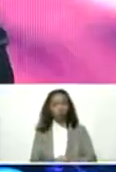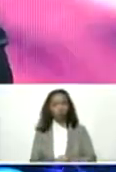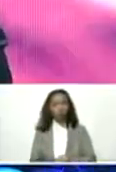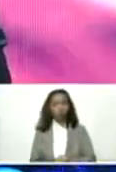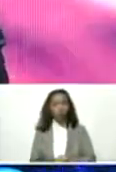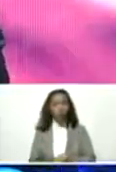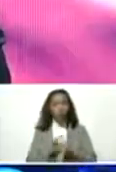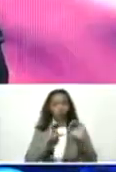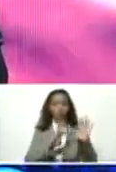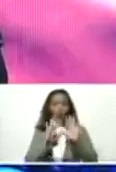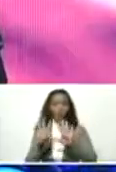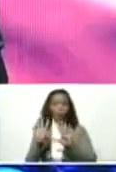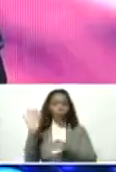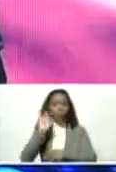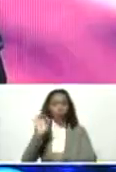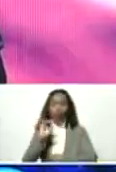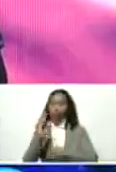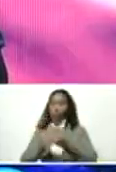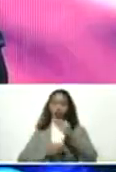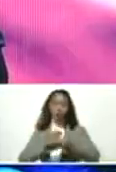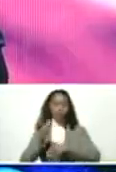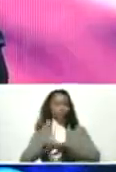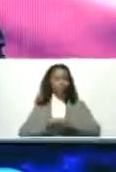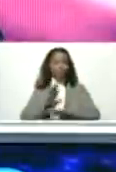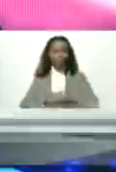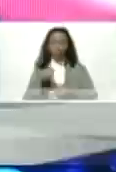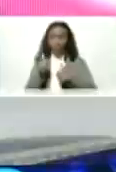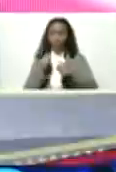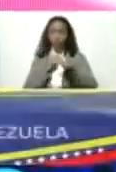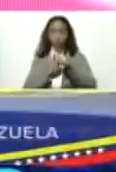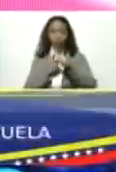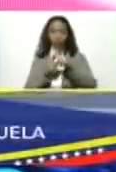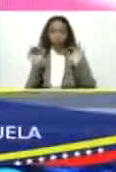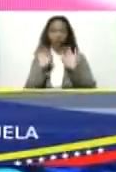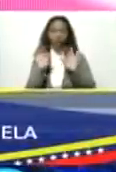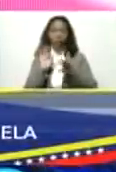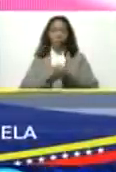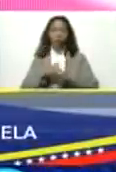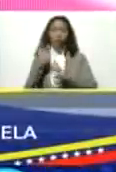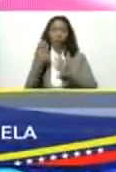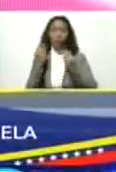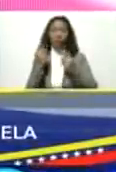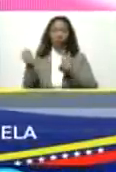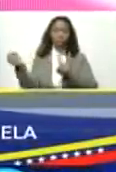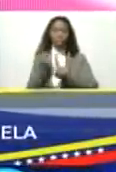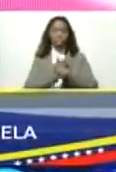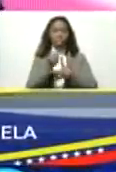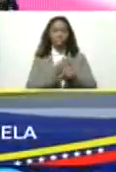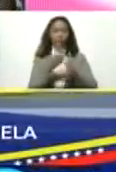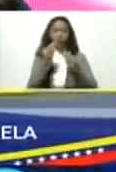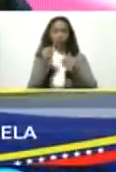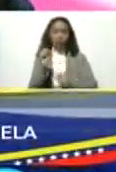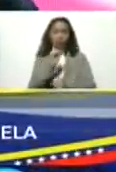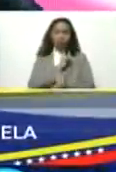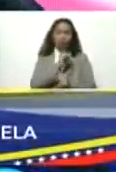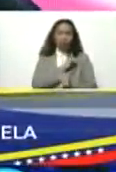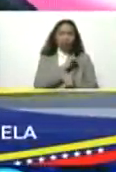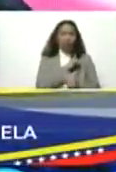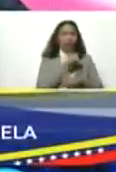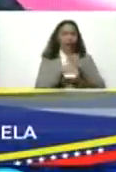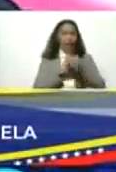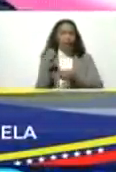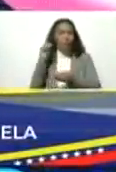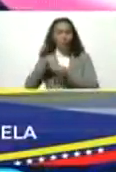99% no le ha ido bien porque hay mucha discriminación mucha xenofobia que se ha